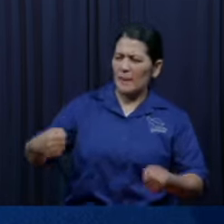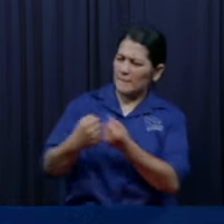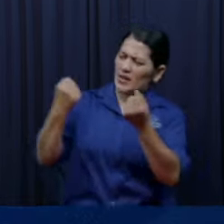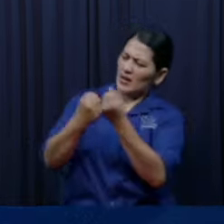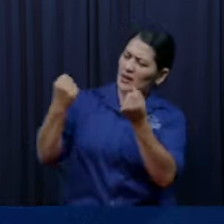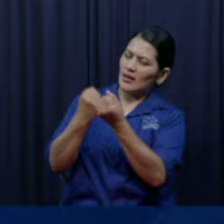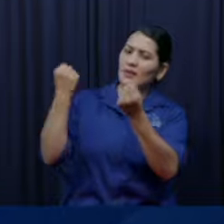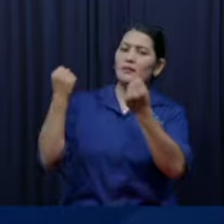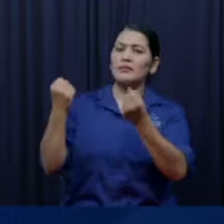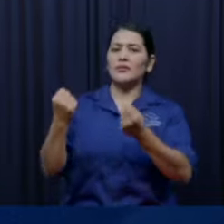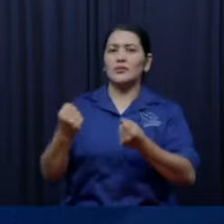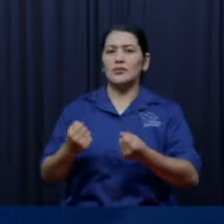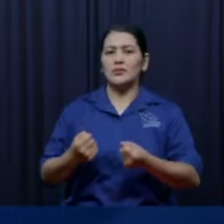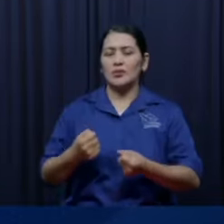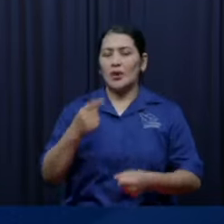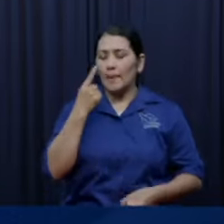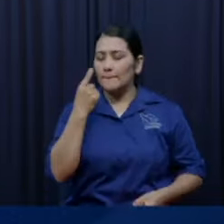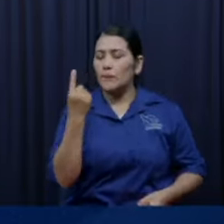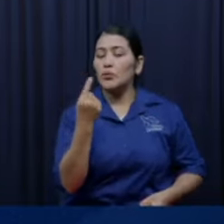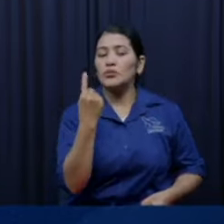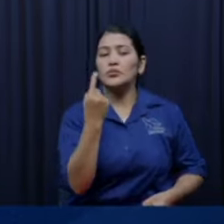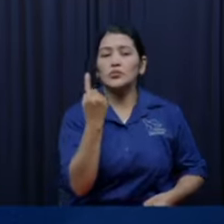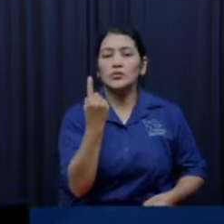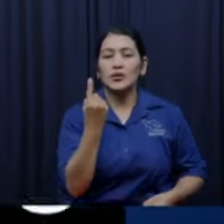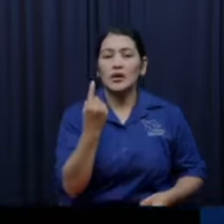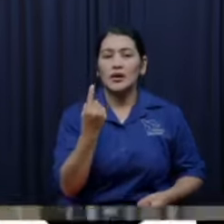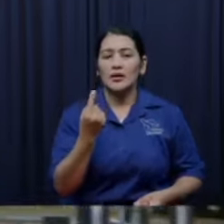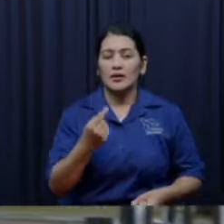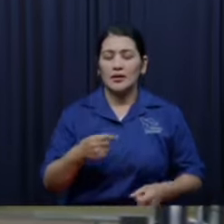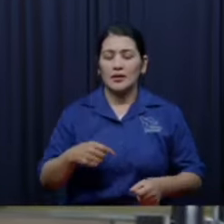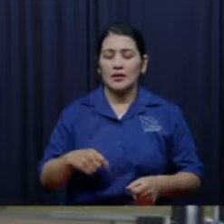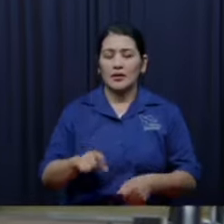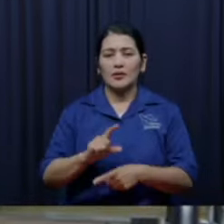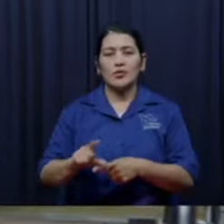nunca dijo el que escupa aquí primero gana